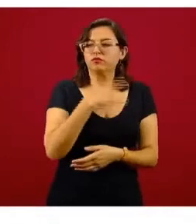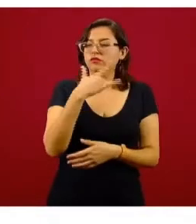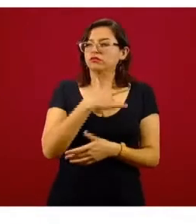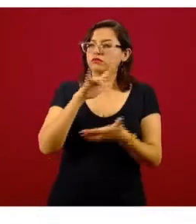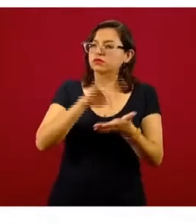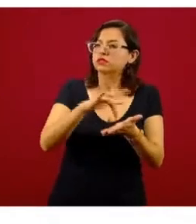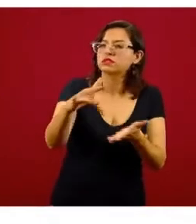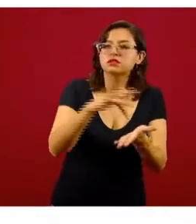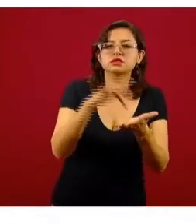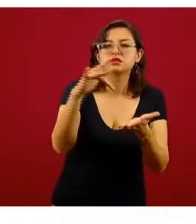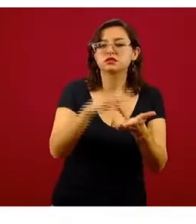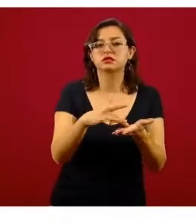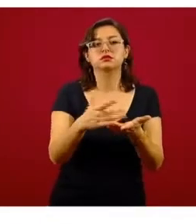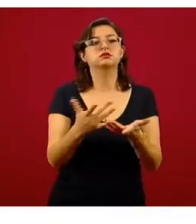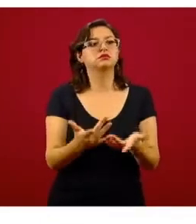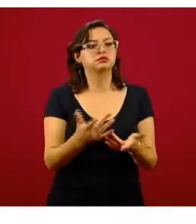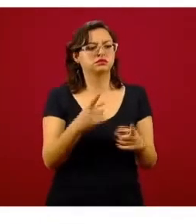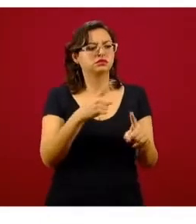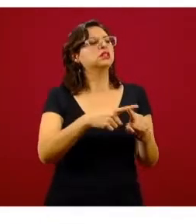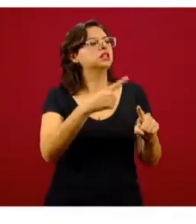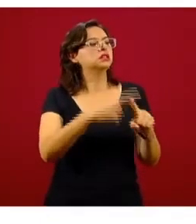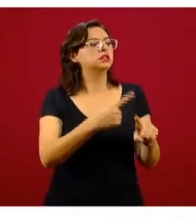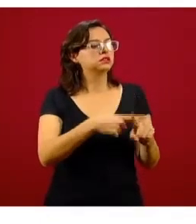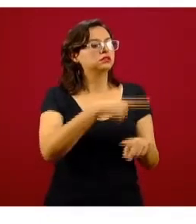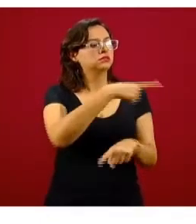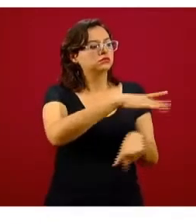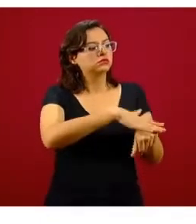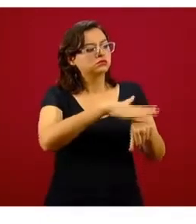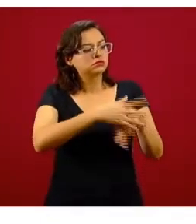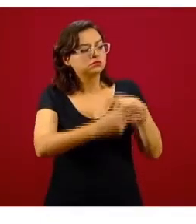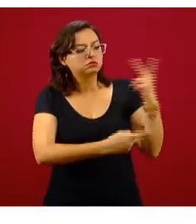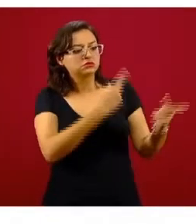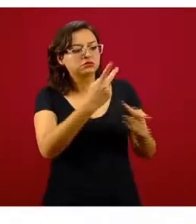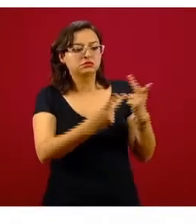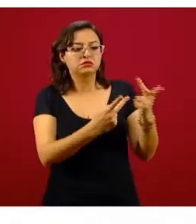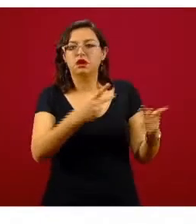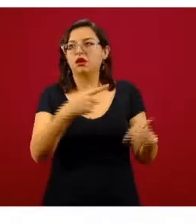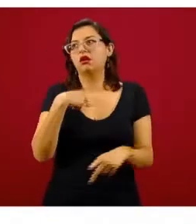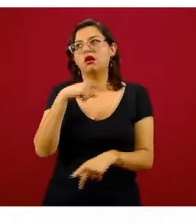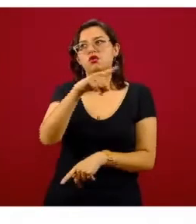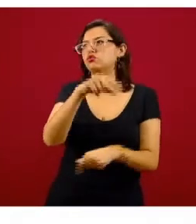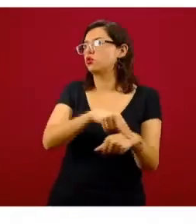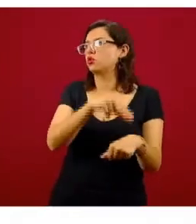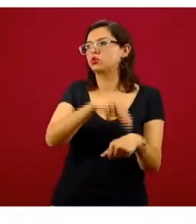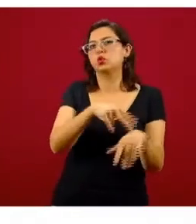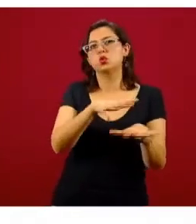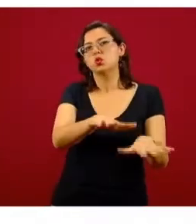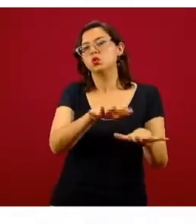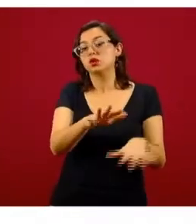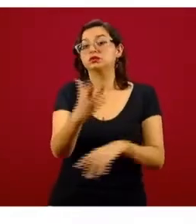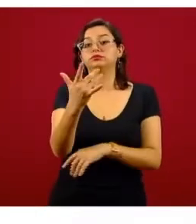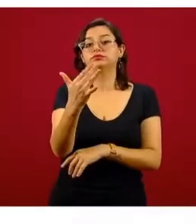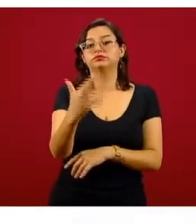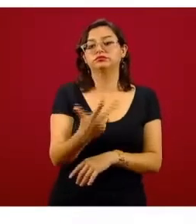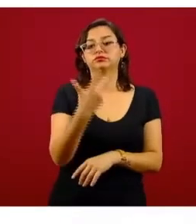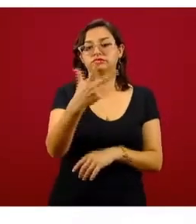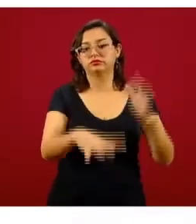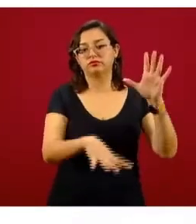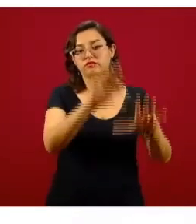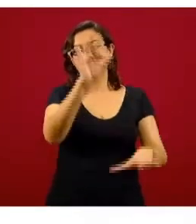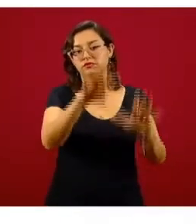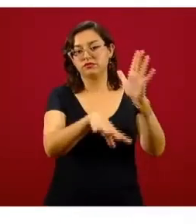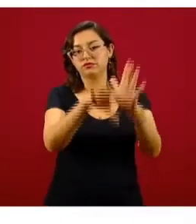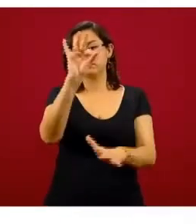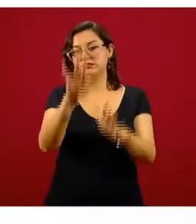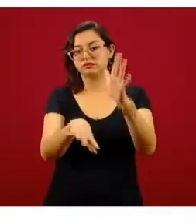quienes a partir de una convocatoria que se va a emitir, sea quienes señalen y postulen a estos 58 médicos y enfermeras, son